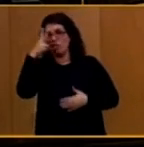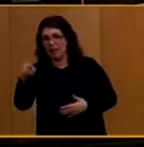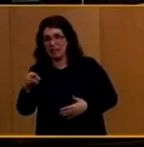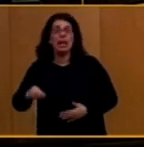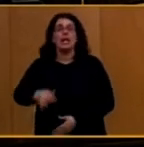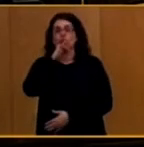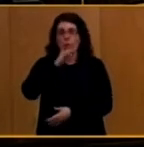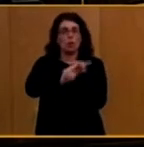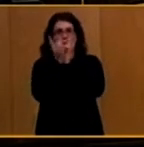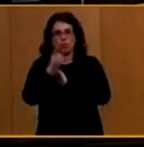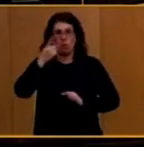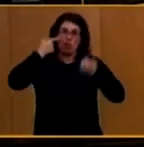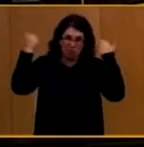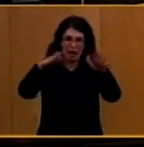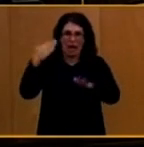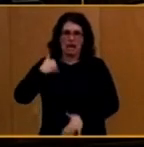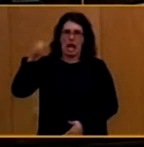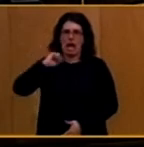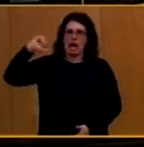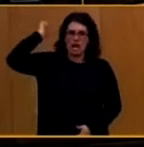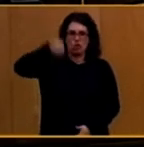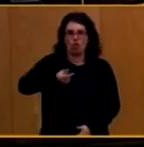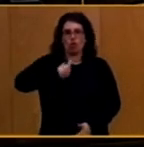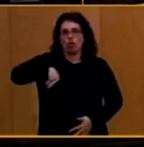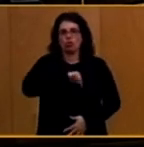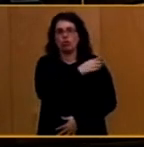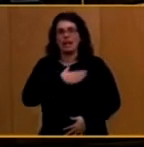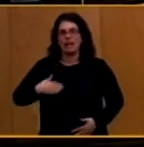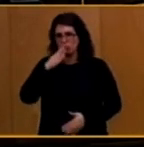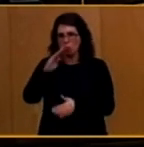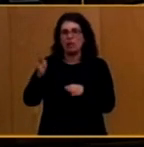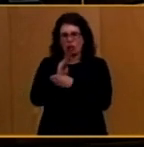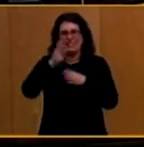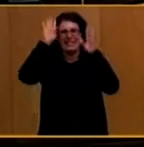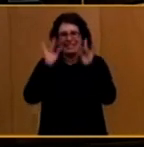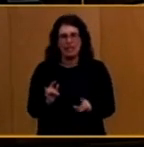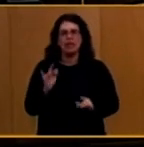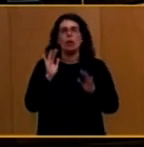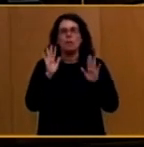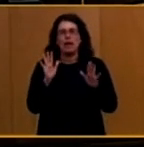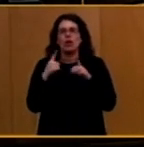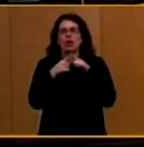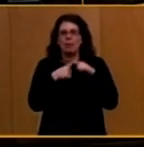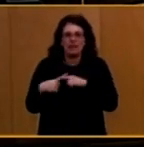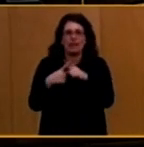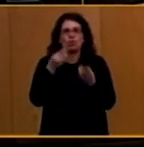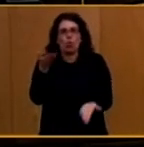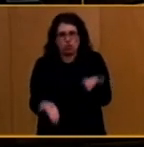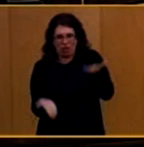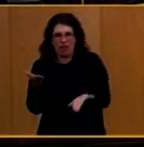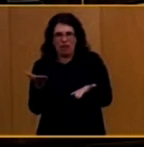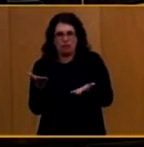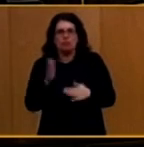mira que llevamos años. Nosotros queremos que vengan las subvenciones, pero queremos que vengan repartidas con justicia para poder pegar